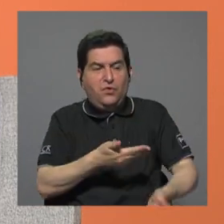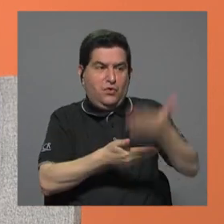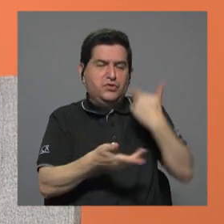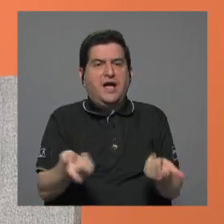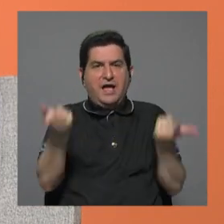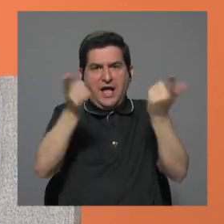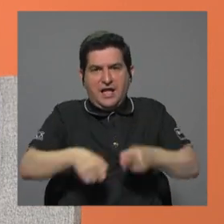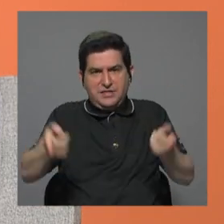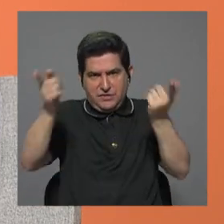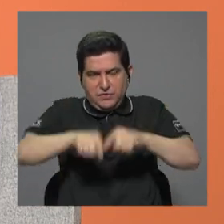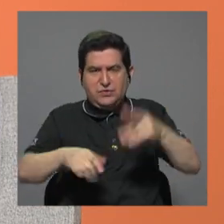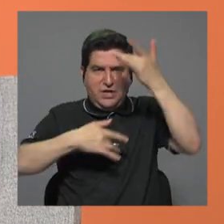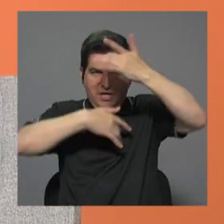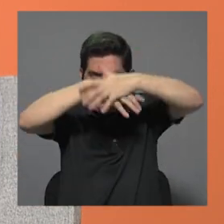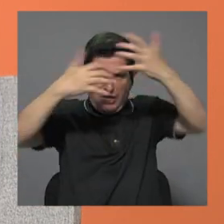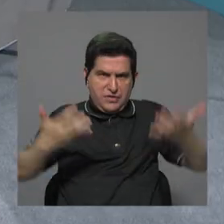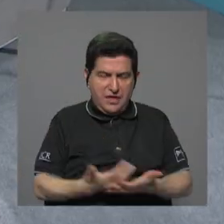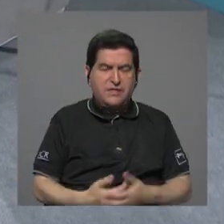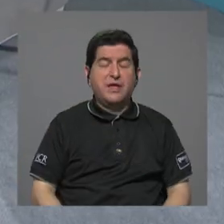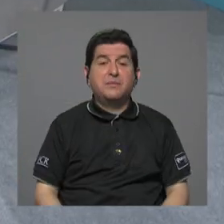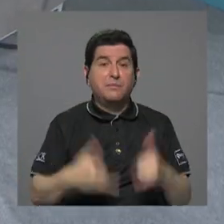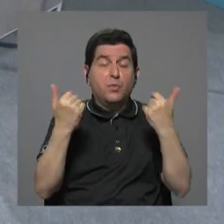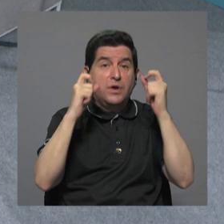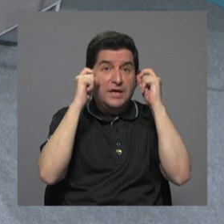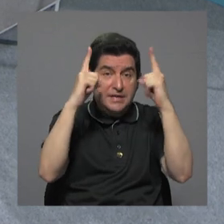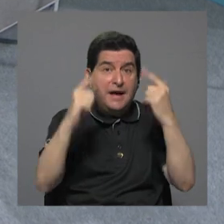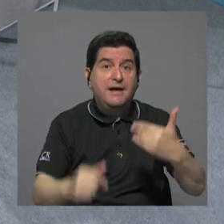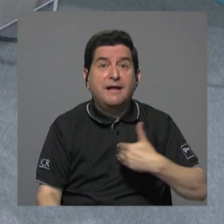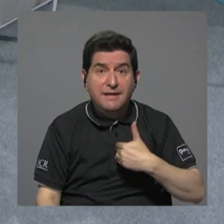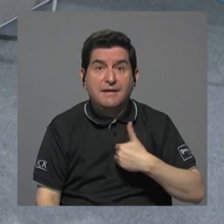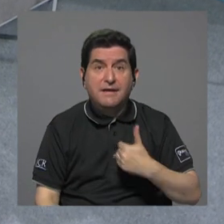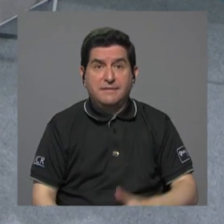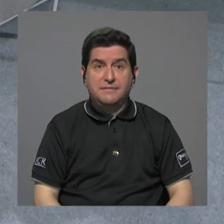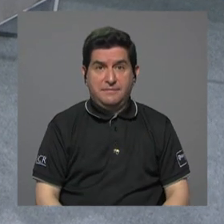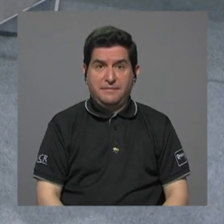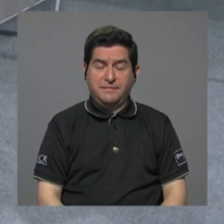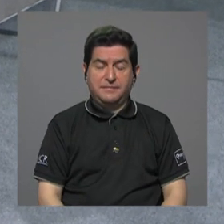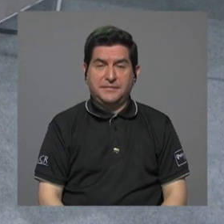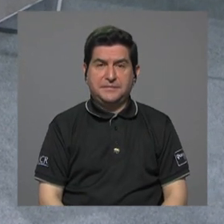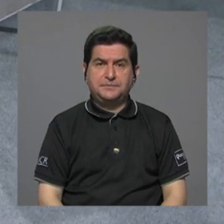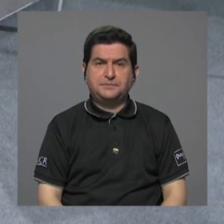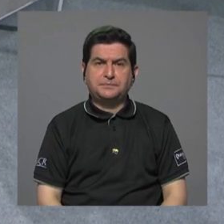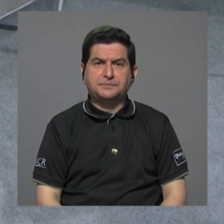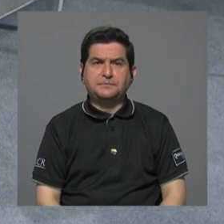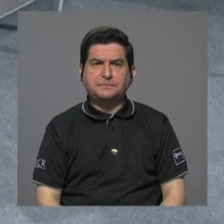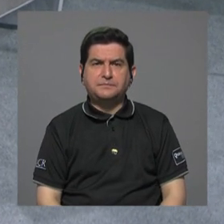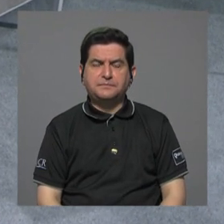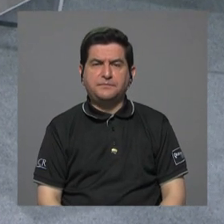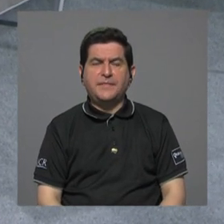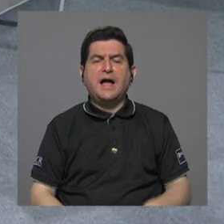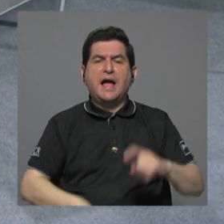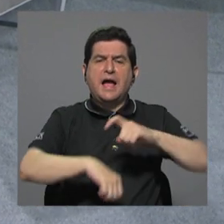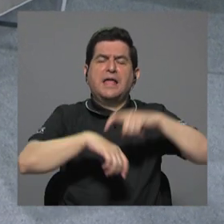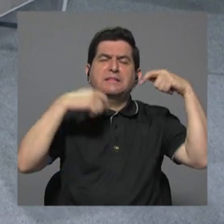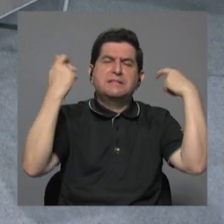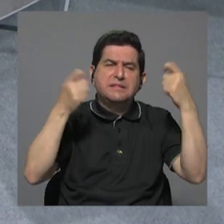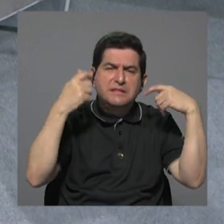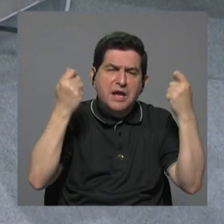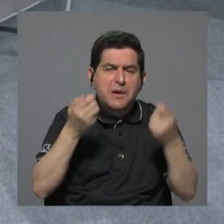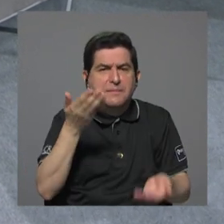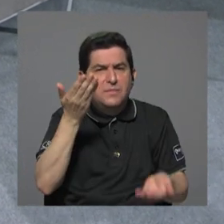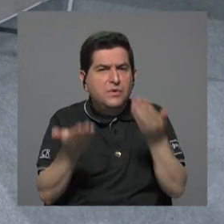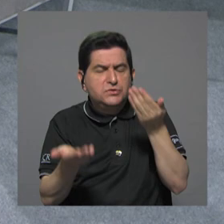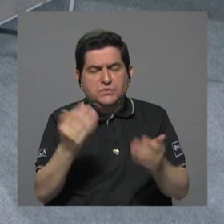sucediendo con la pandemia. Porque nos tenía encendidas las alarmas, ¿verdad?, en torno a que ahí vienen las festividades, pero además